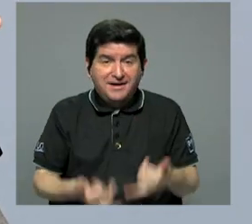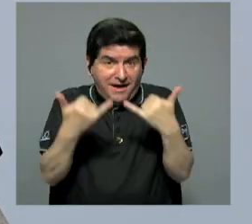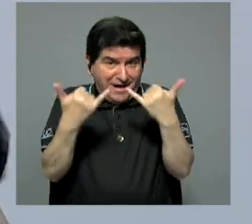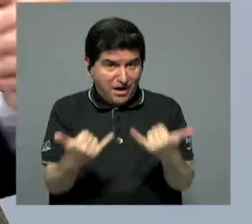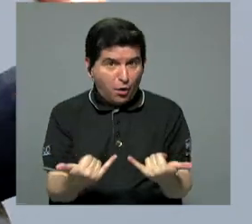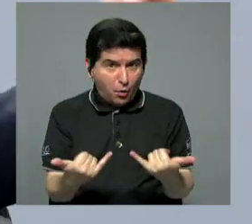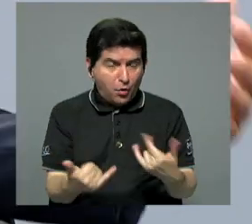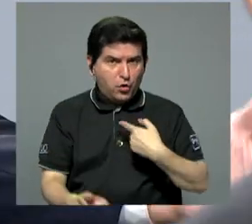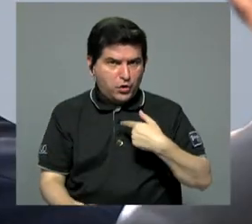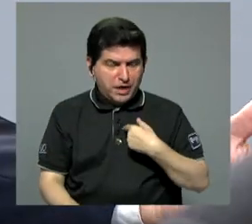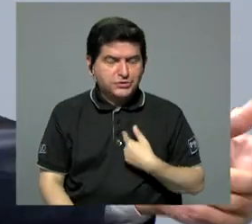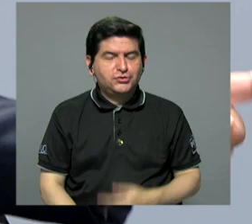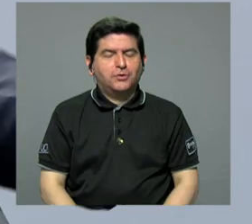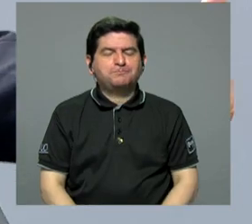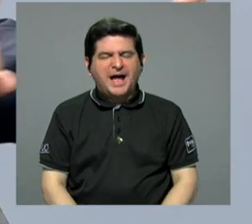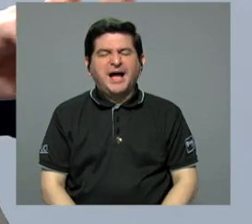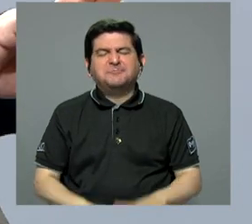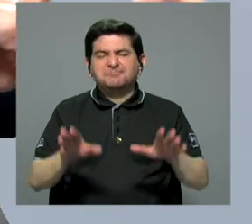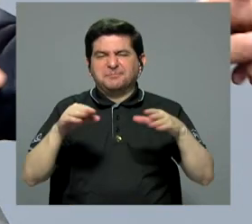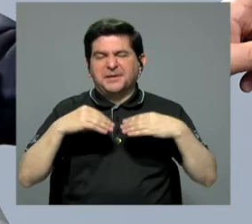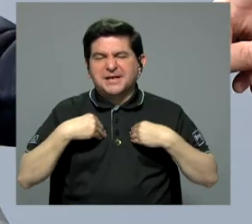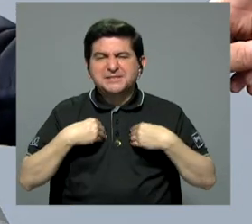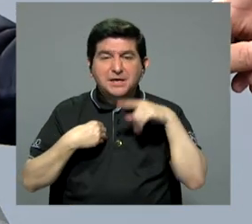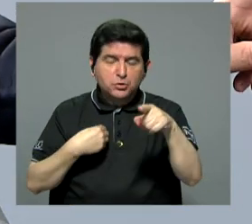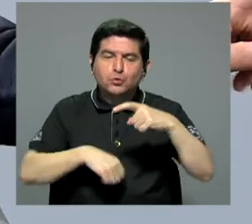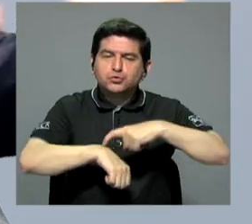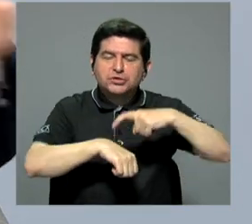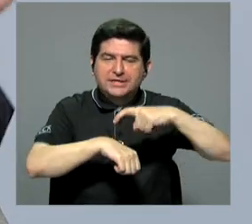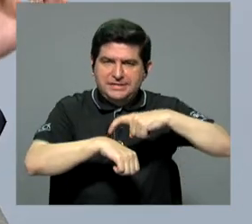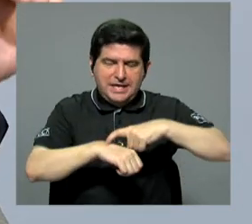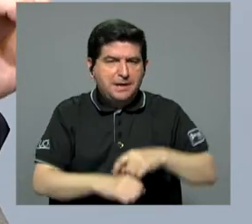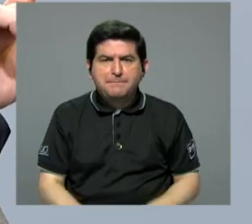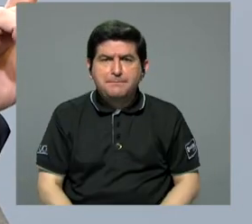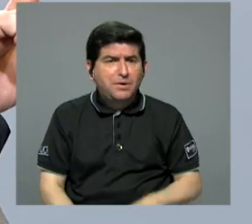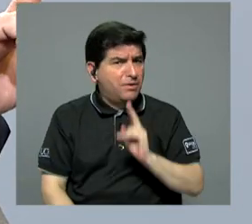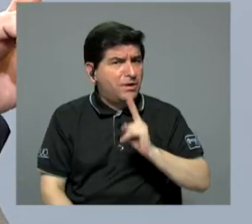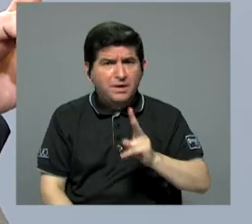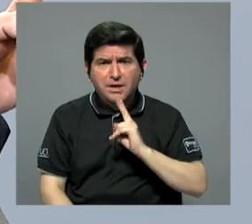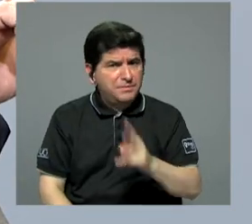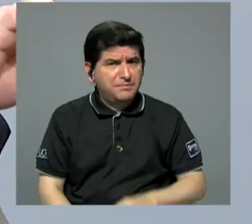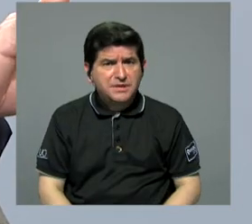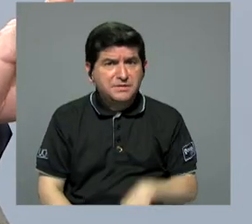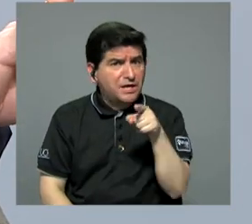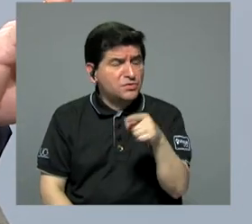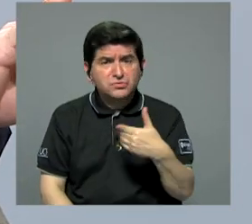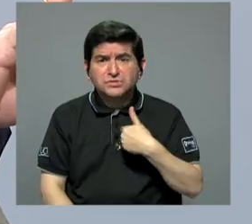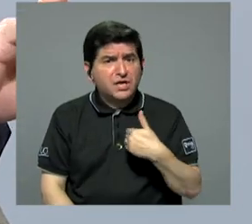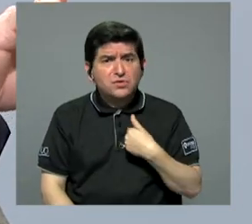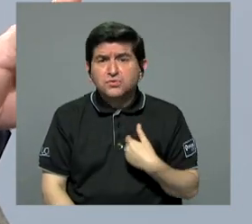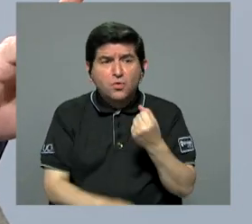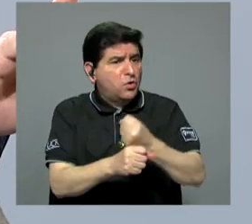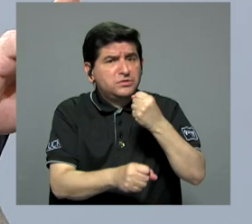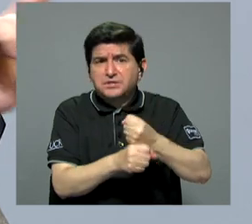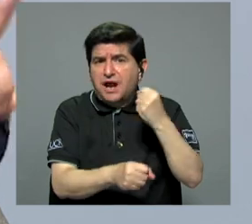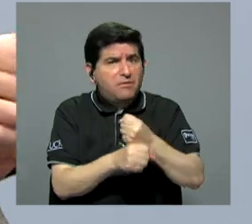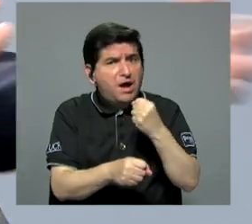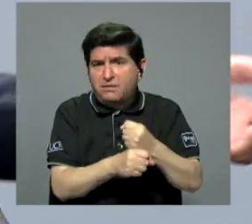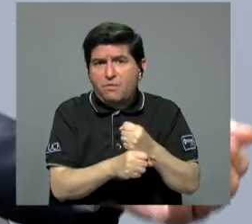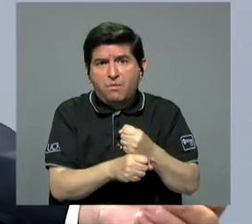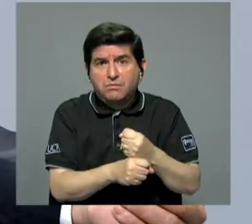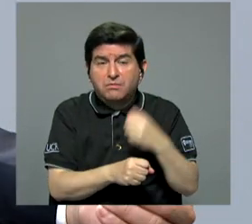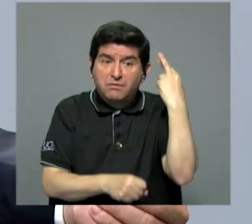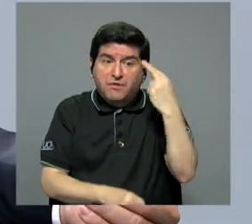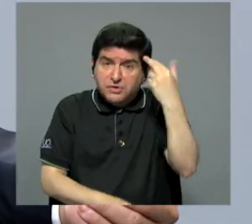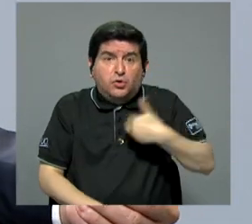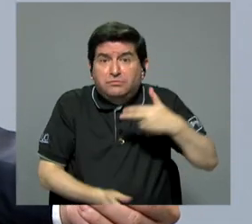este momento yo voy a reconocer el hecho de que usted tuvo un periodo de tiempo en el cual en realidad no tuvo producción, no tuvo trabajo y por